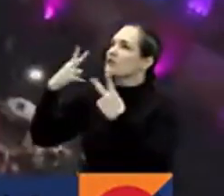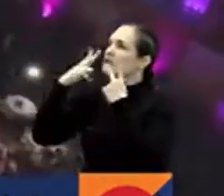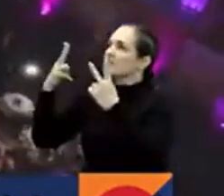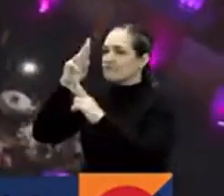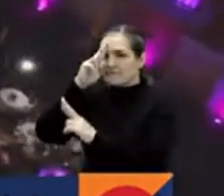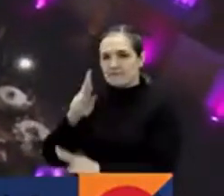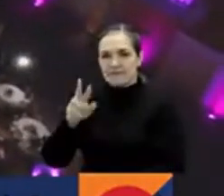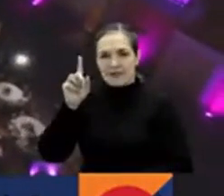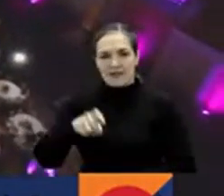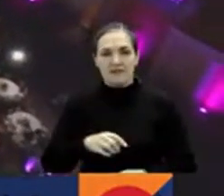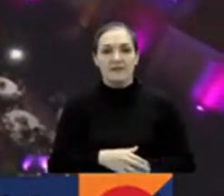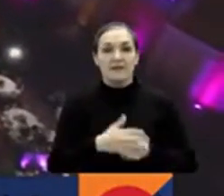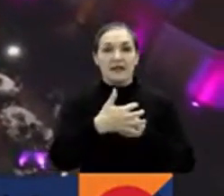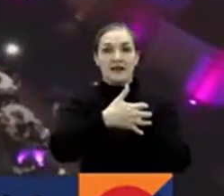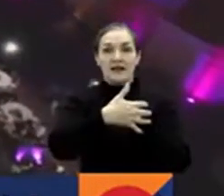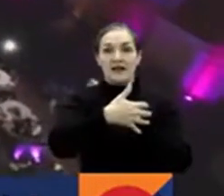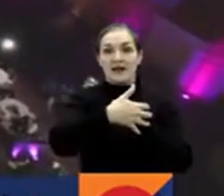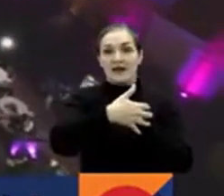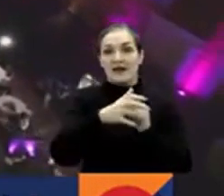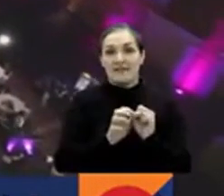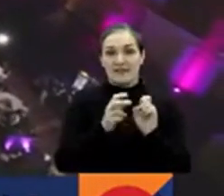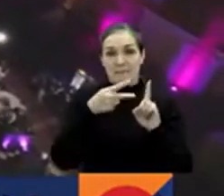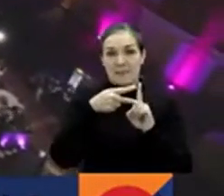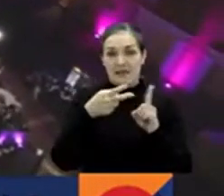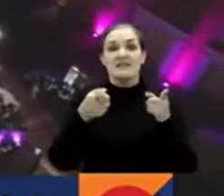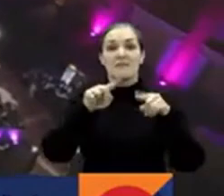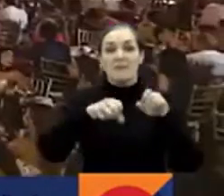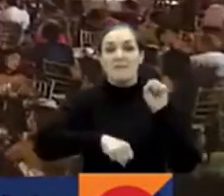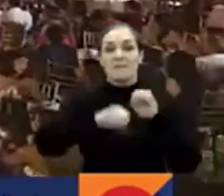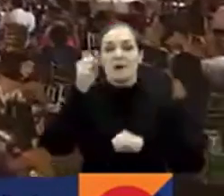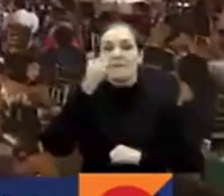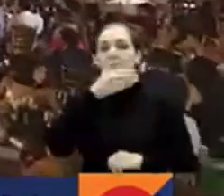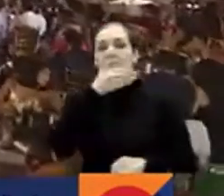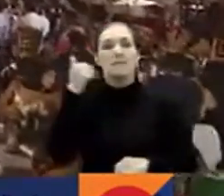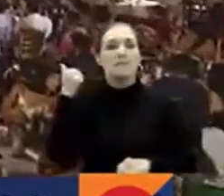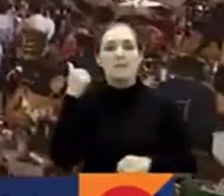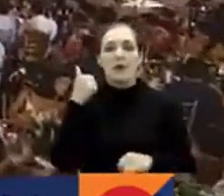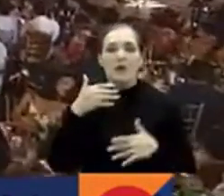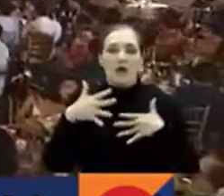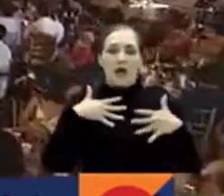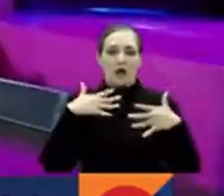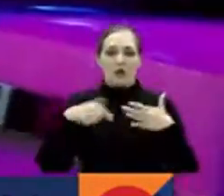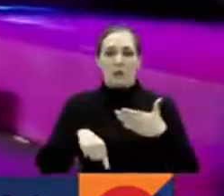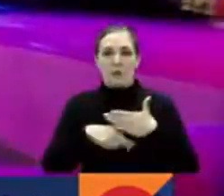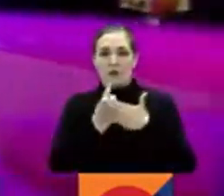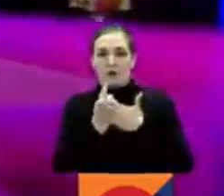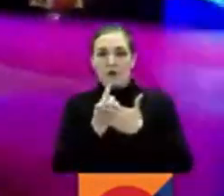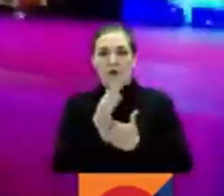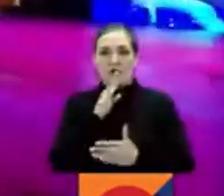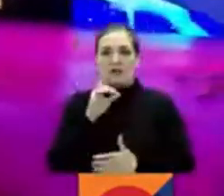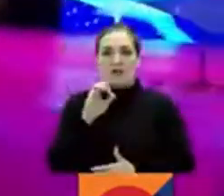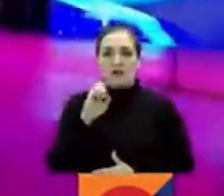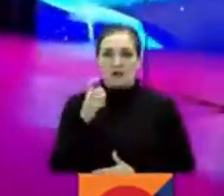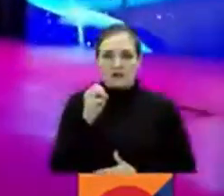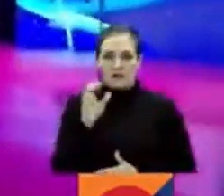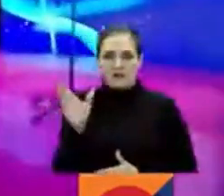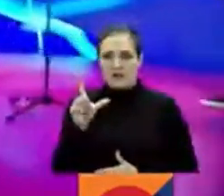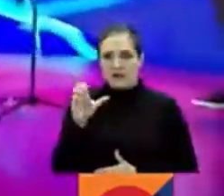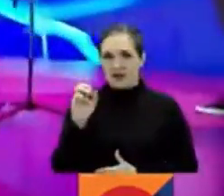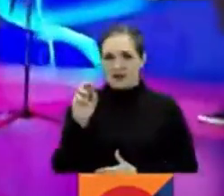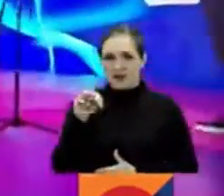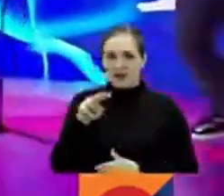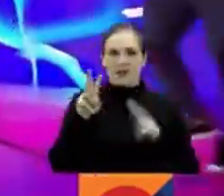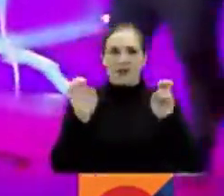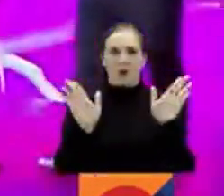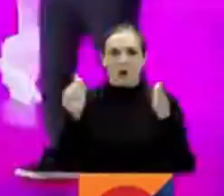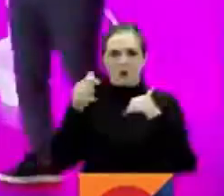RTVC Play también ganó un premio India Catalina en la categoría Mejor Actor Protagónico para Diego León Hoyos por el cubo